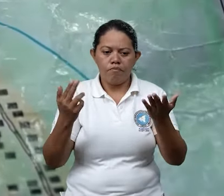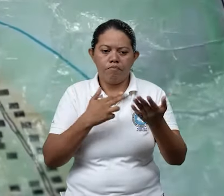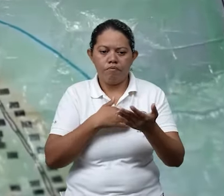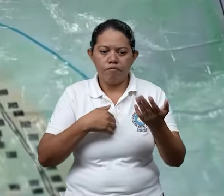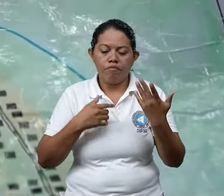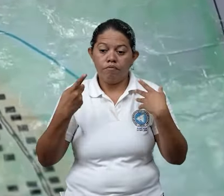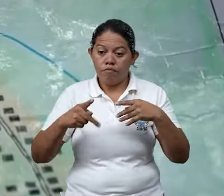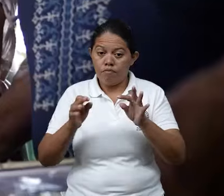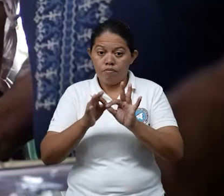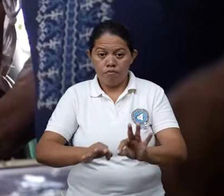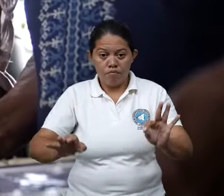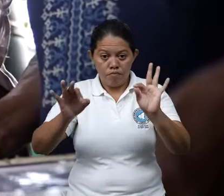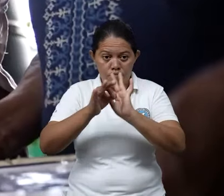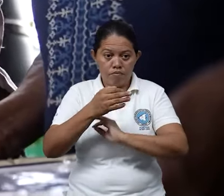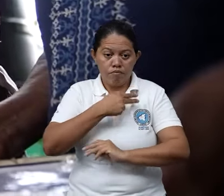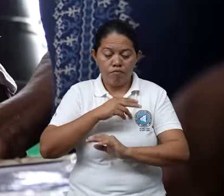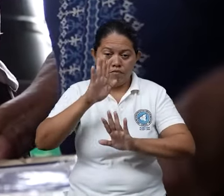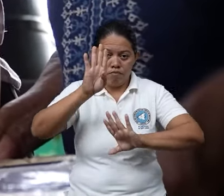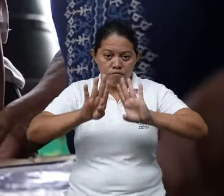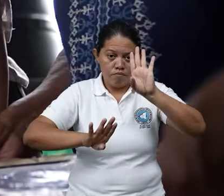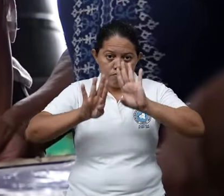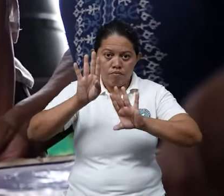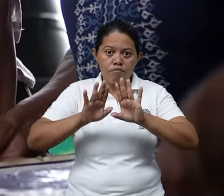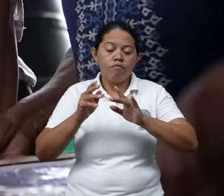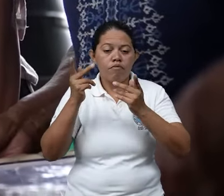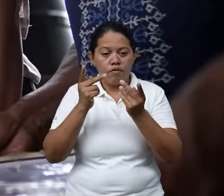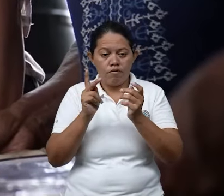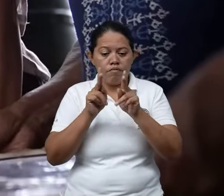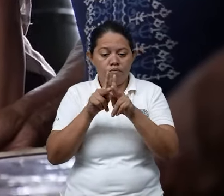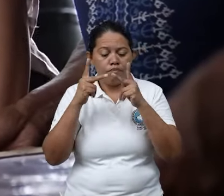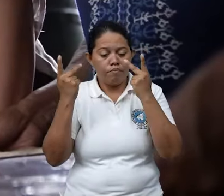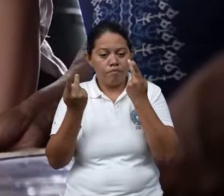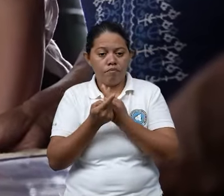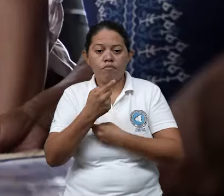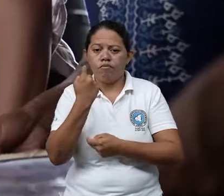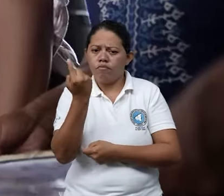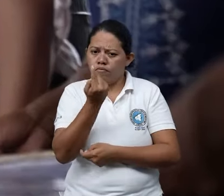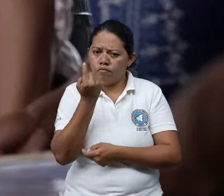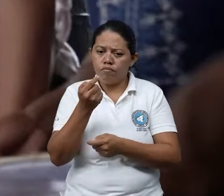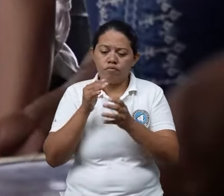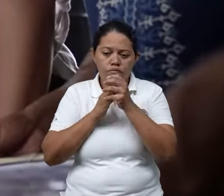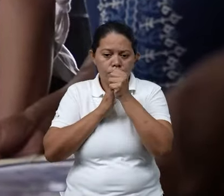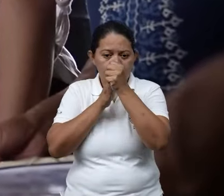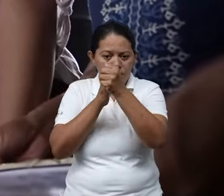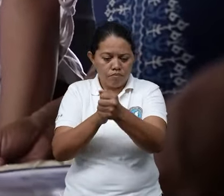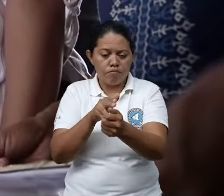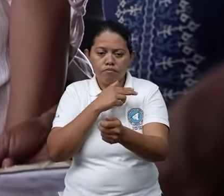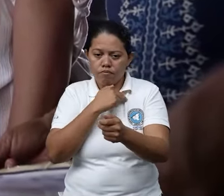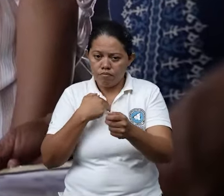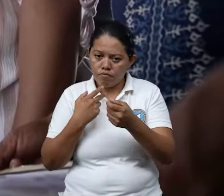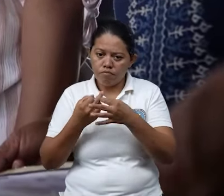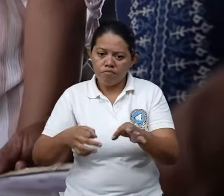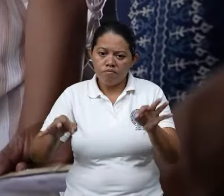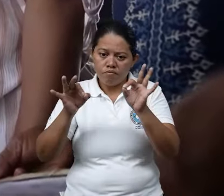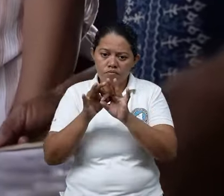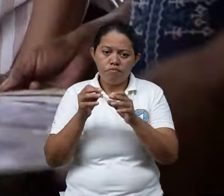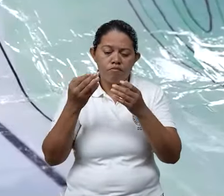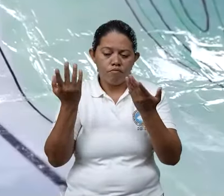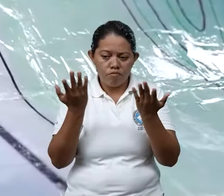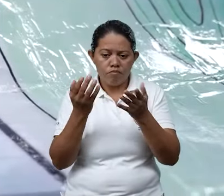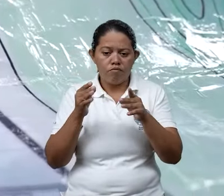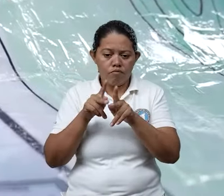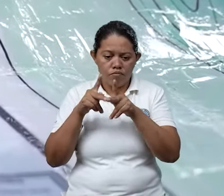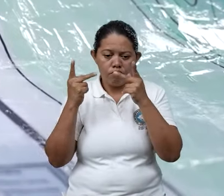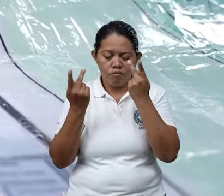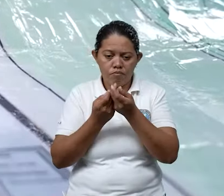Sin lugar a duda, la participación de la población, en este caso, no solamente de líderes, sino de la población en general en la creación